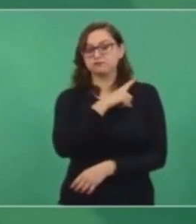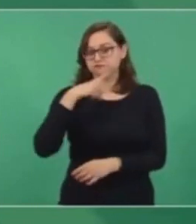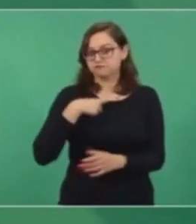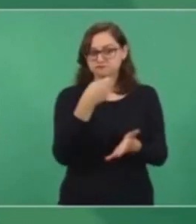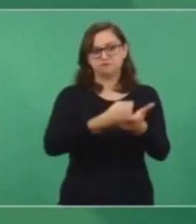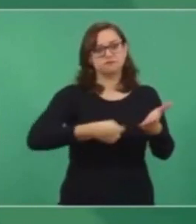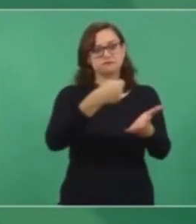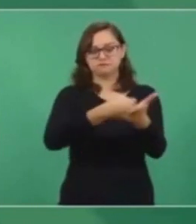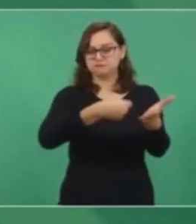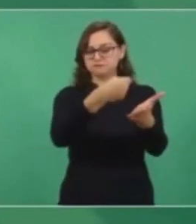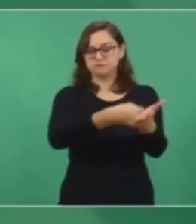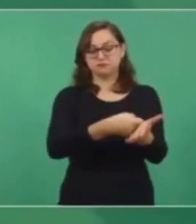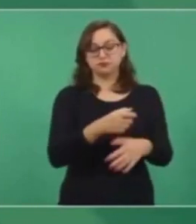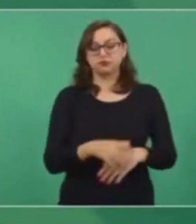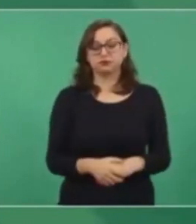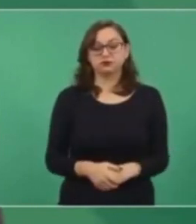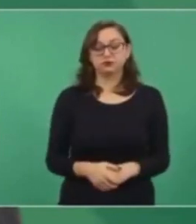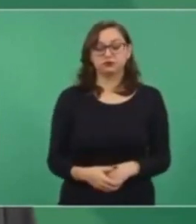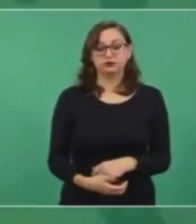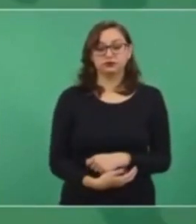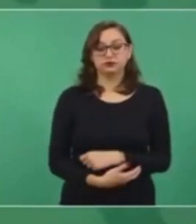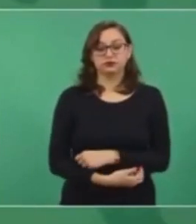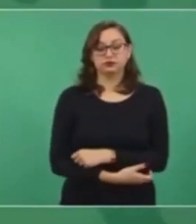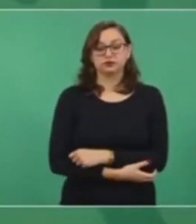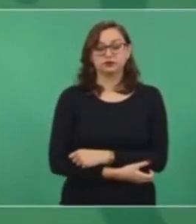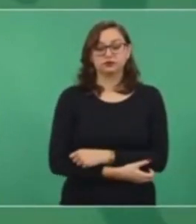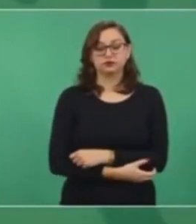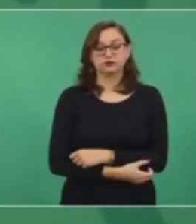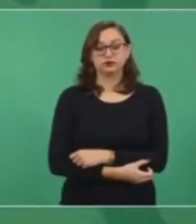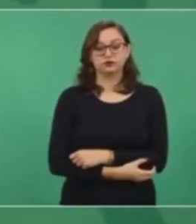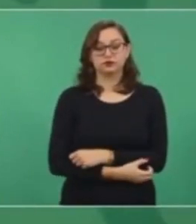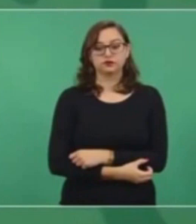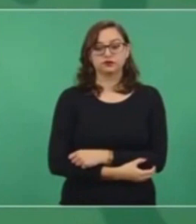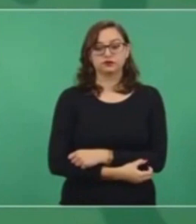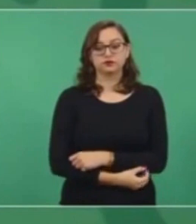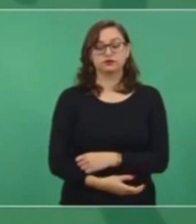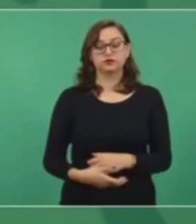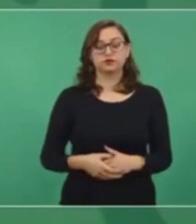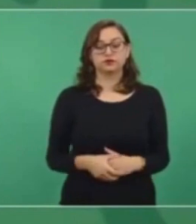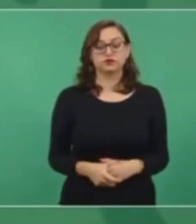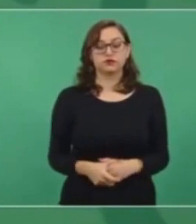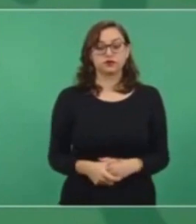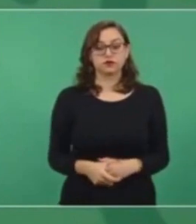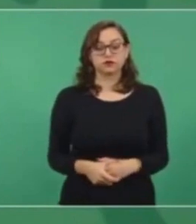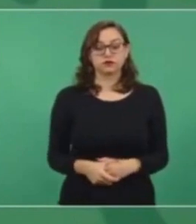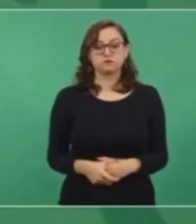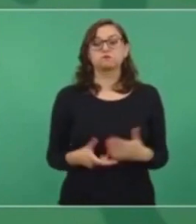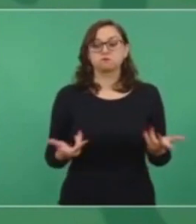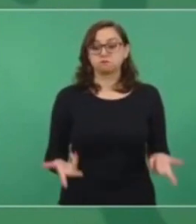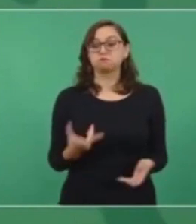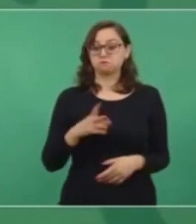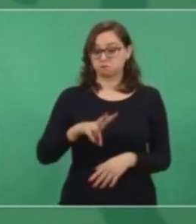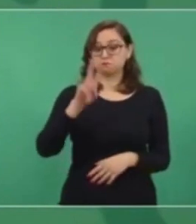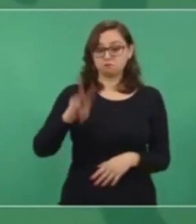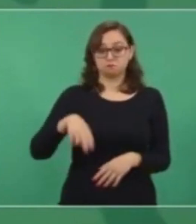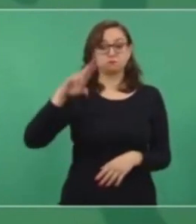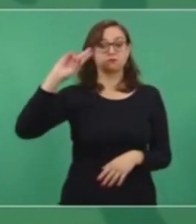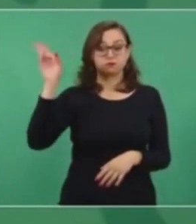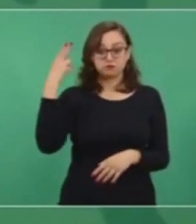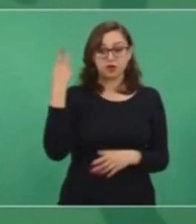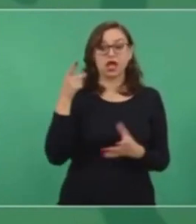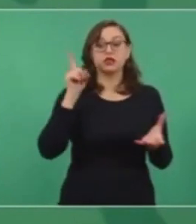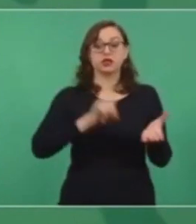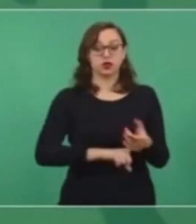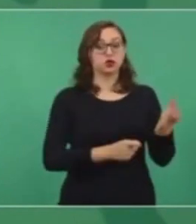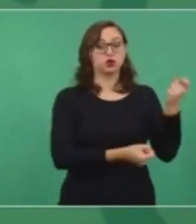El presidente Andrés Manuel López Obrador acusó que hay grupos o mafias que dominan a las universidades públicas, quienes imponen a directivos